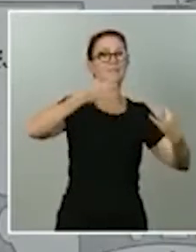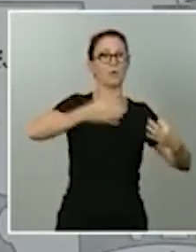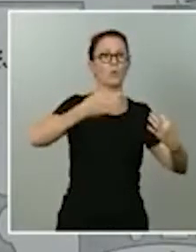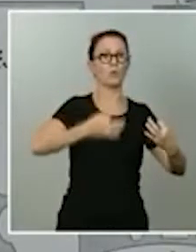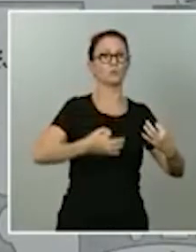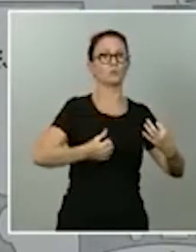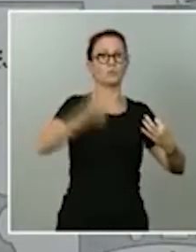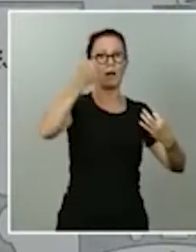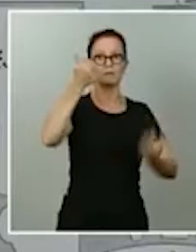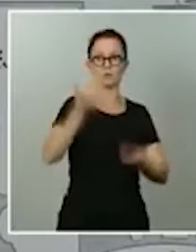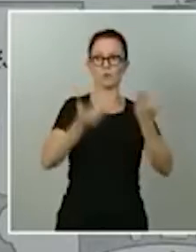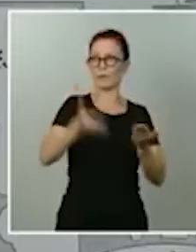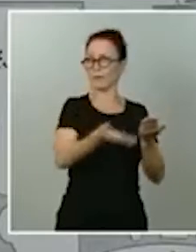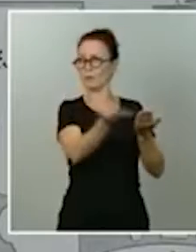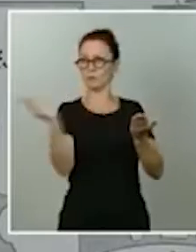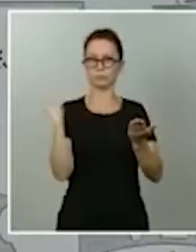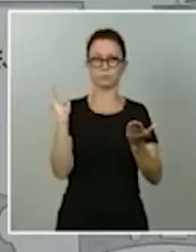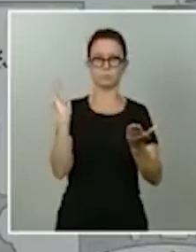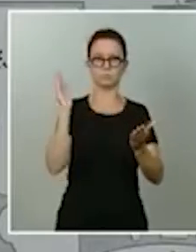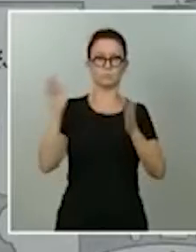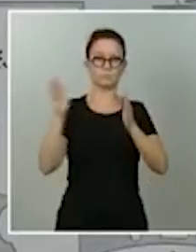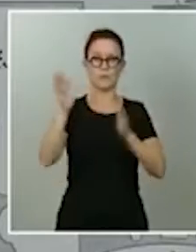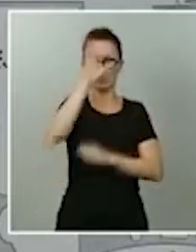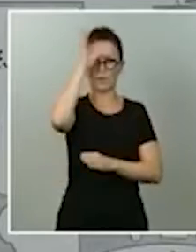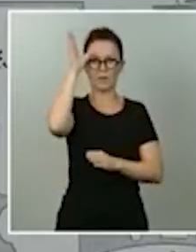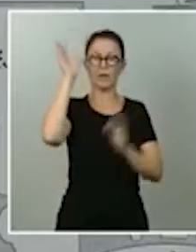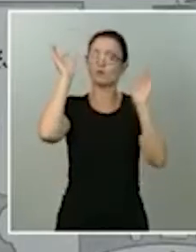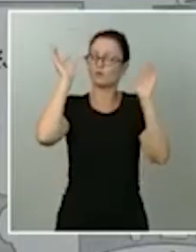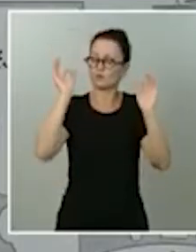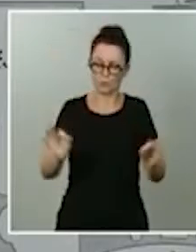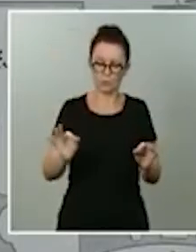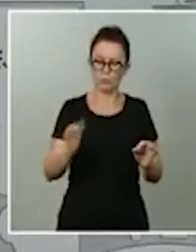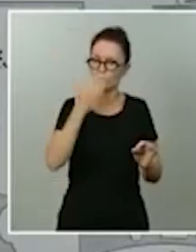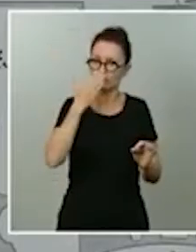este periodo estival. No les quepa duda. Así va a ser.